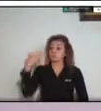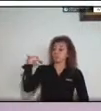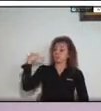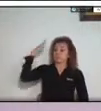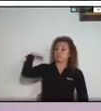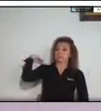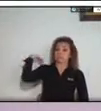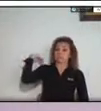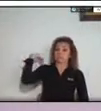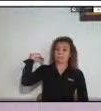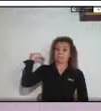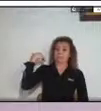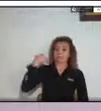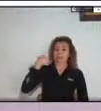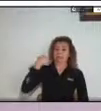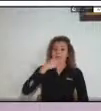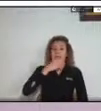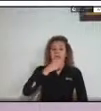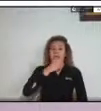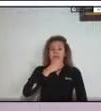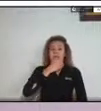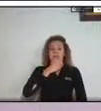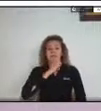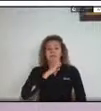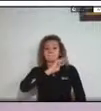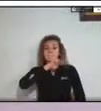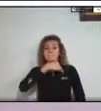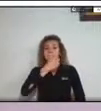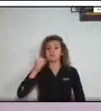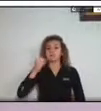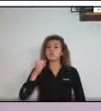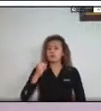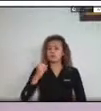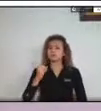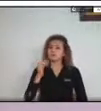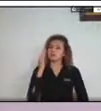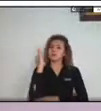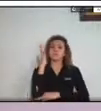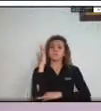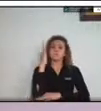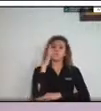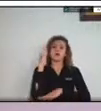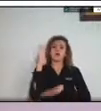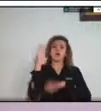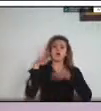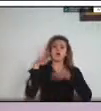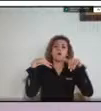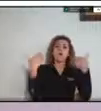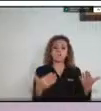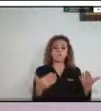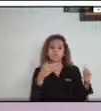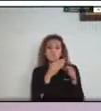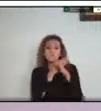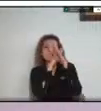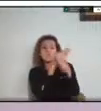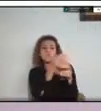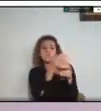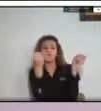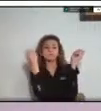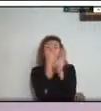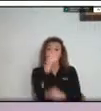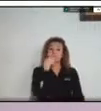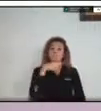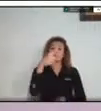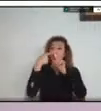abordando los procesos de la gestión de riesgo de desastres. El primer día del evento, el enfoque correspondió al conocimiento del